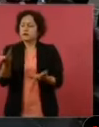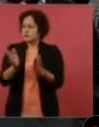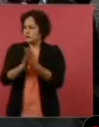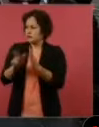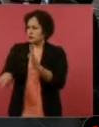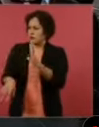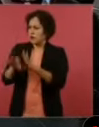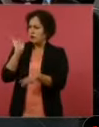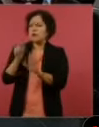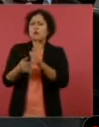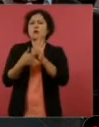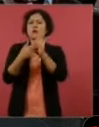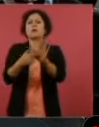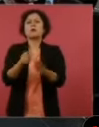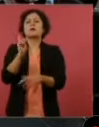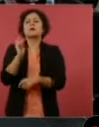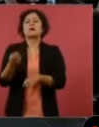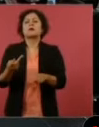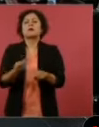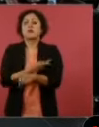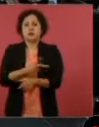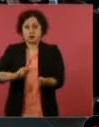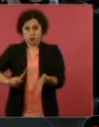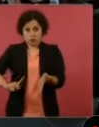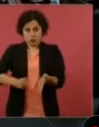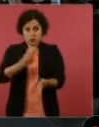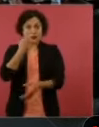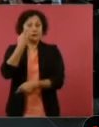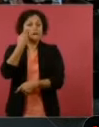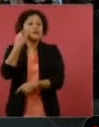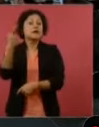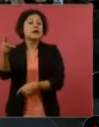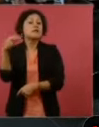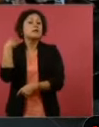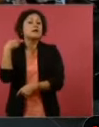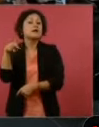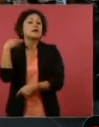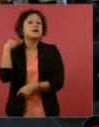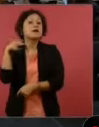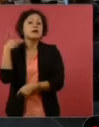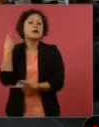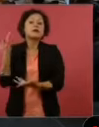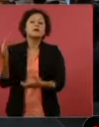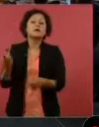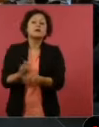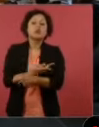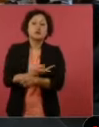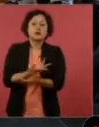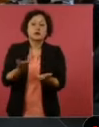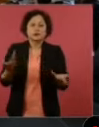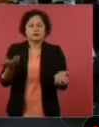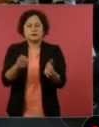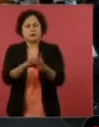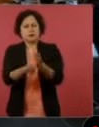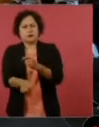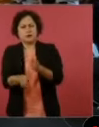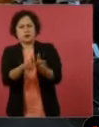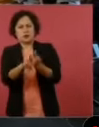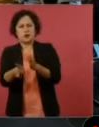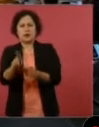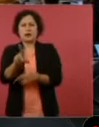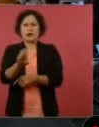cuánto fue el resultado en Veracruz? El Reforma, el